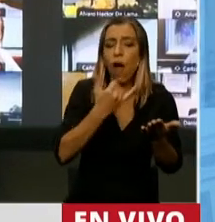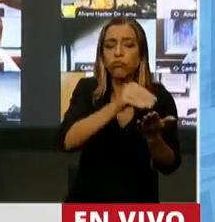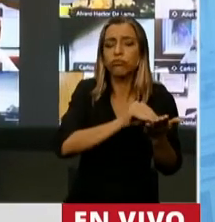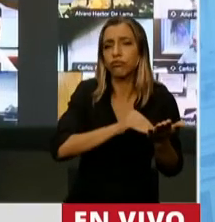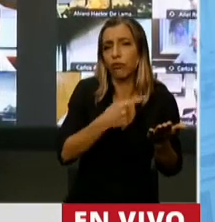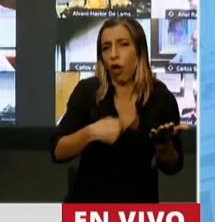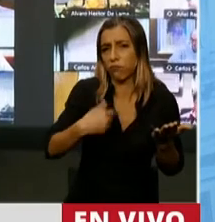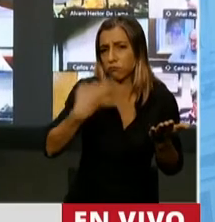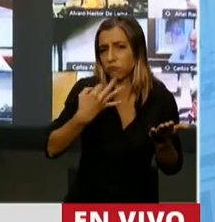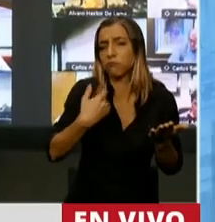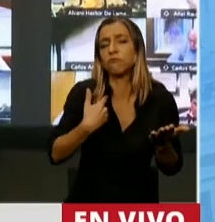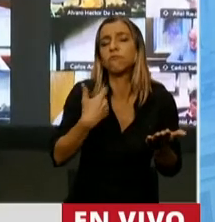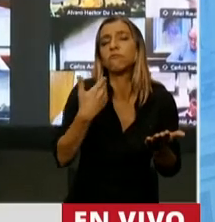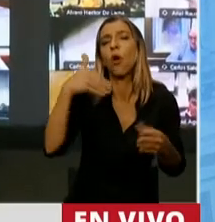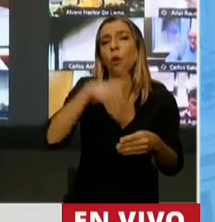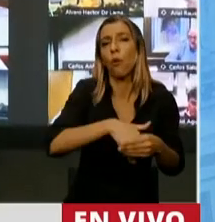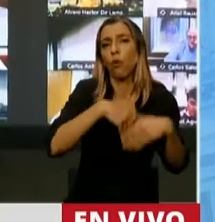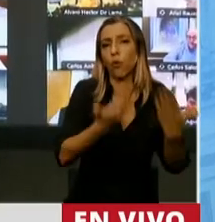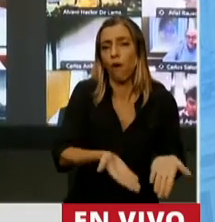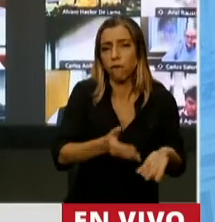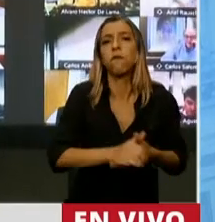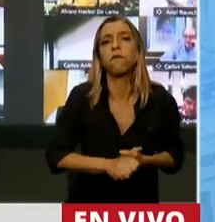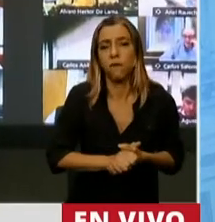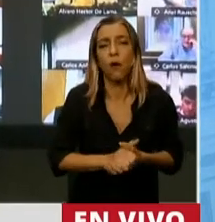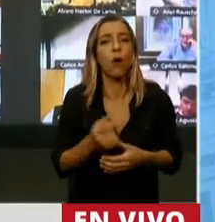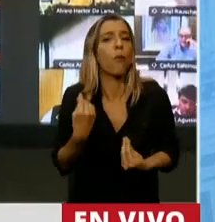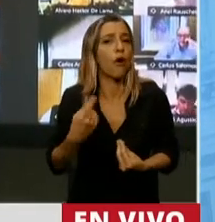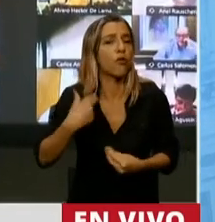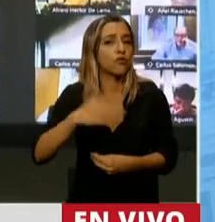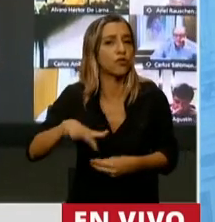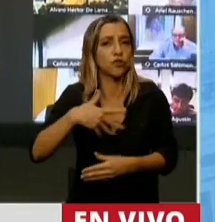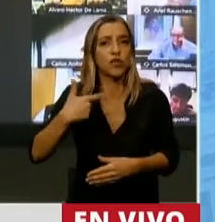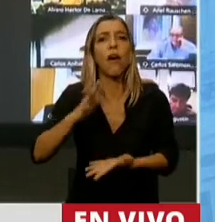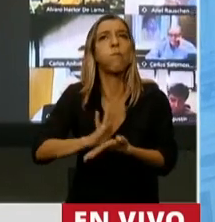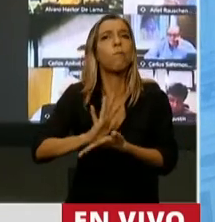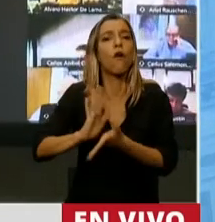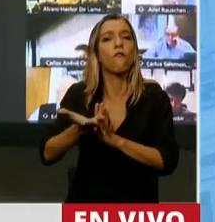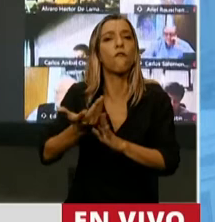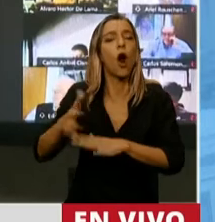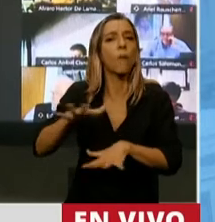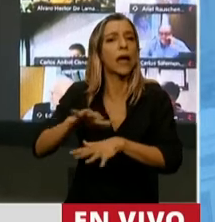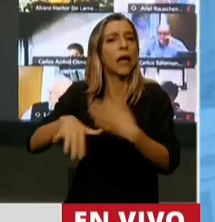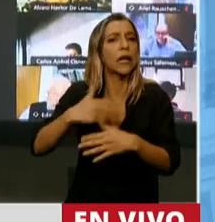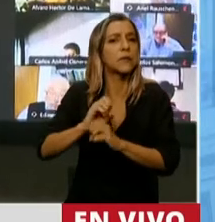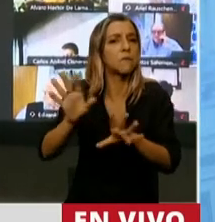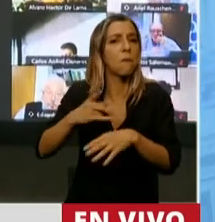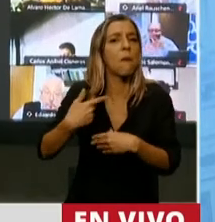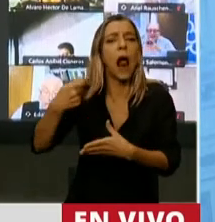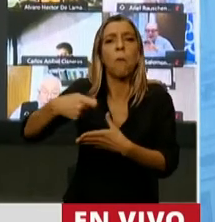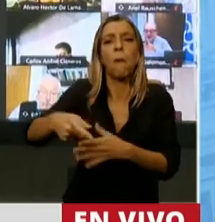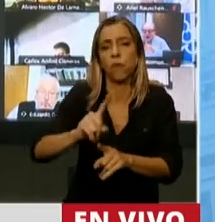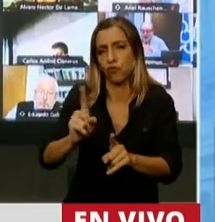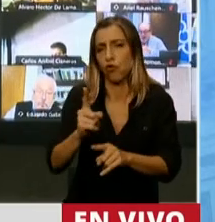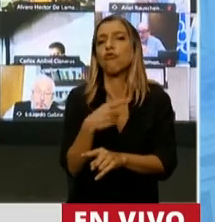presupuesto. Seguiremos luchando para que no sea nuestro pueblo el que pague la crisis que dejó el macrismo y está profundizando esta